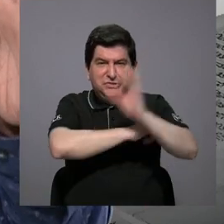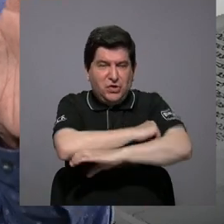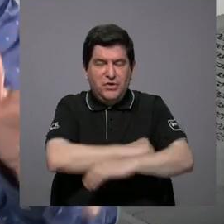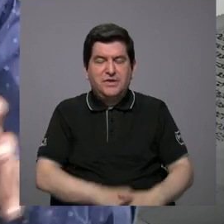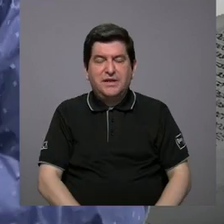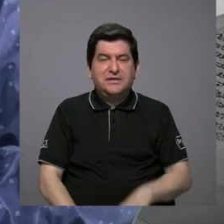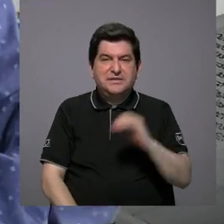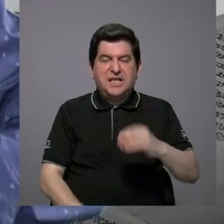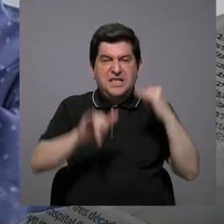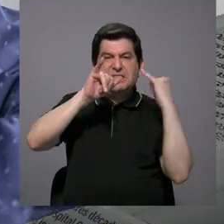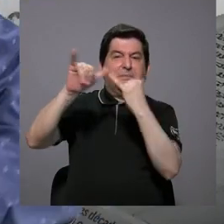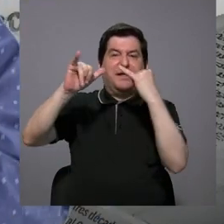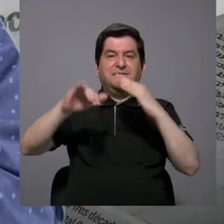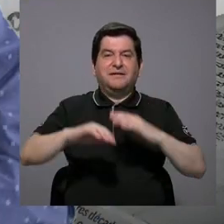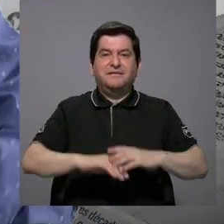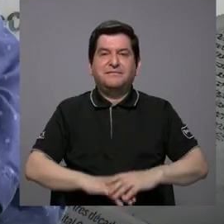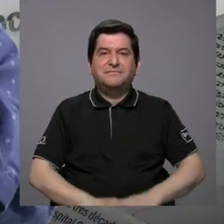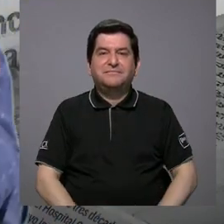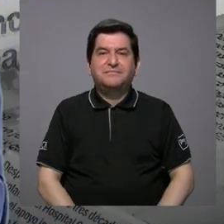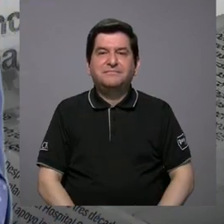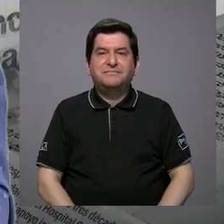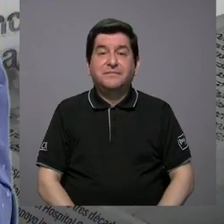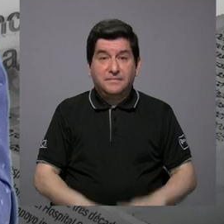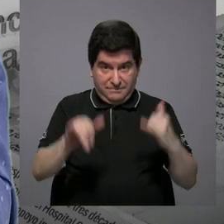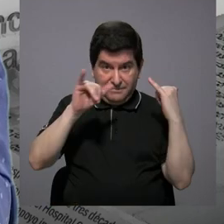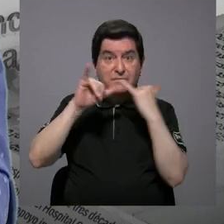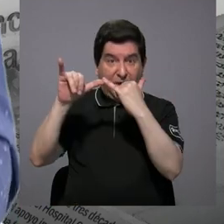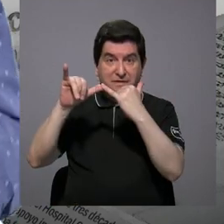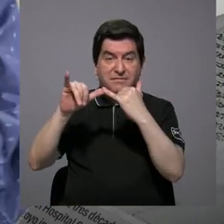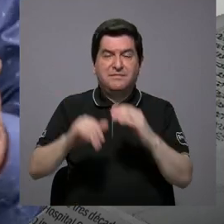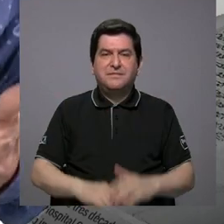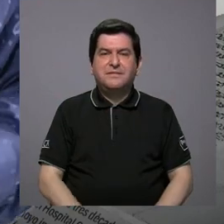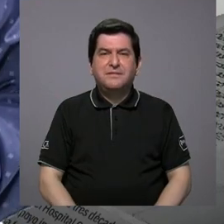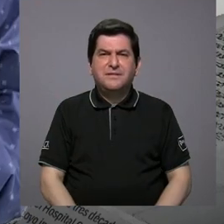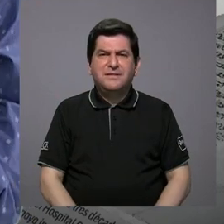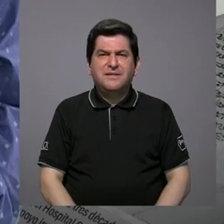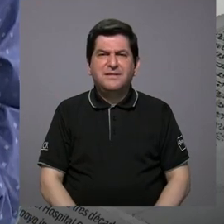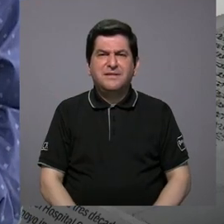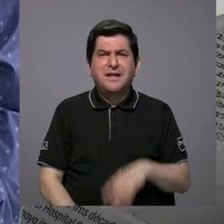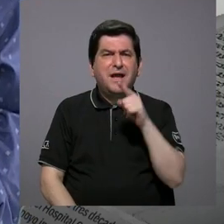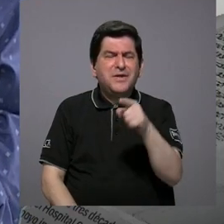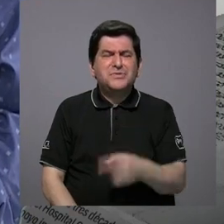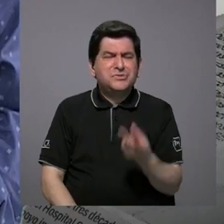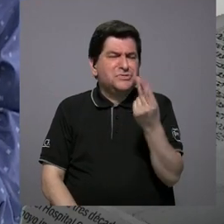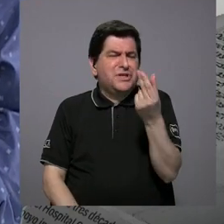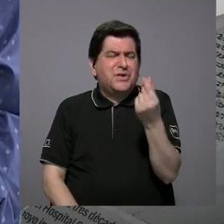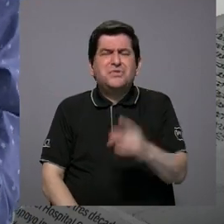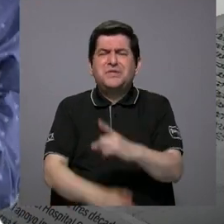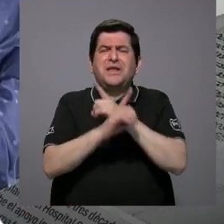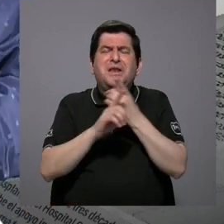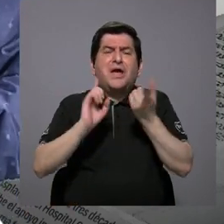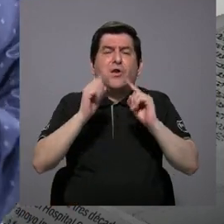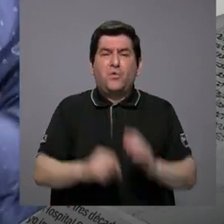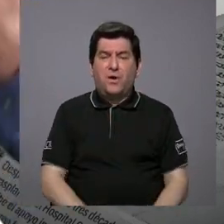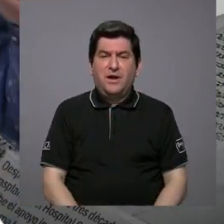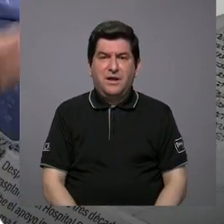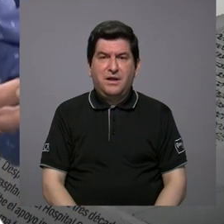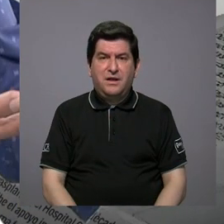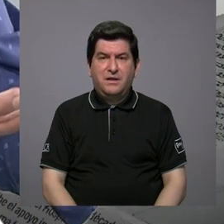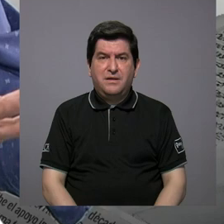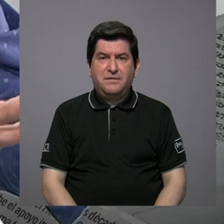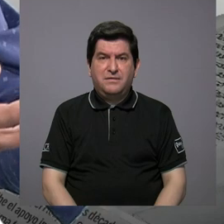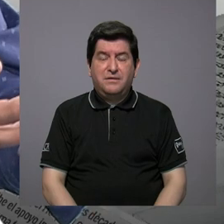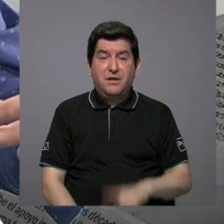demandaron. Los demandaron. ¿Y usted con qué plata se va a defender? Si tan solo una